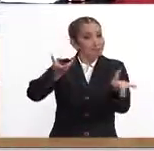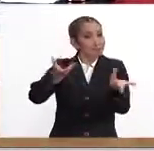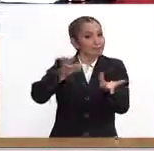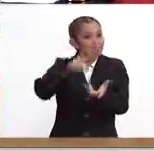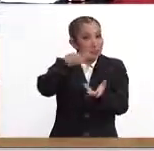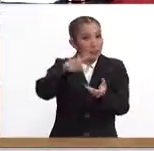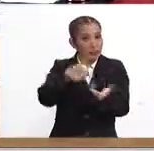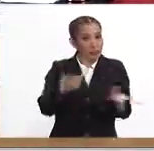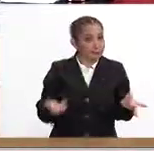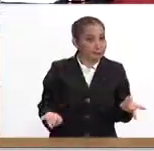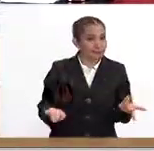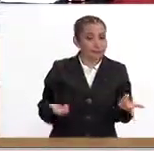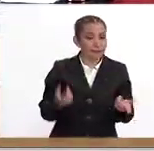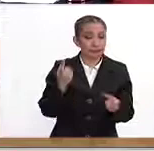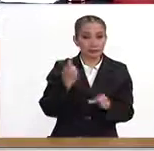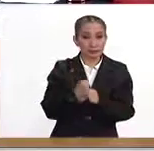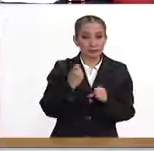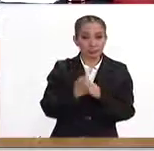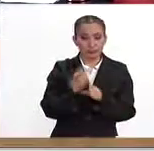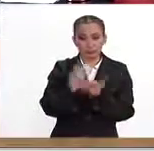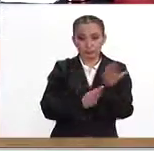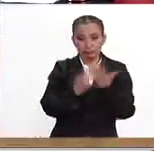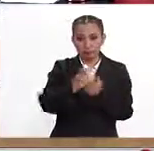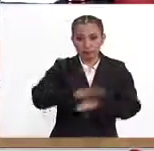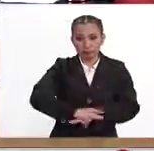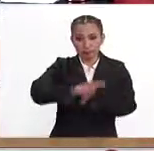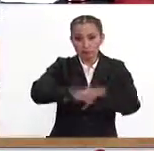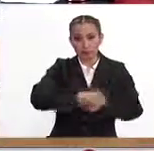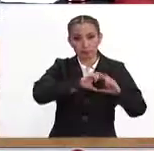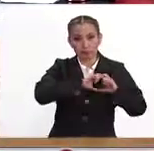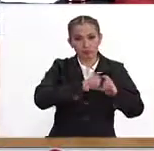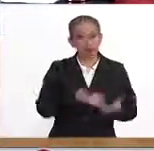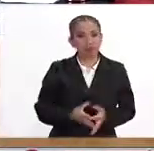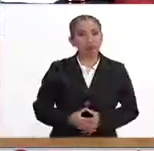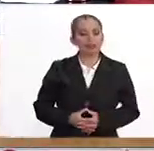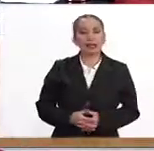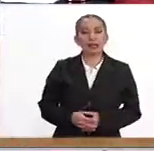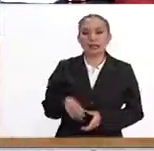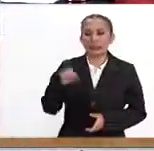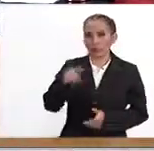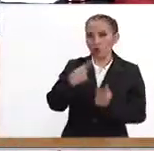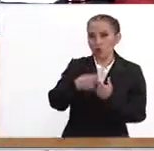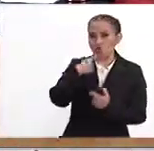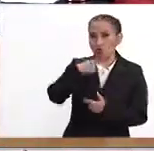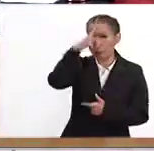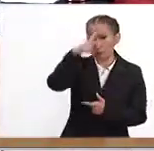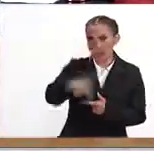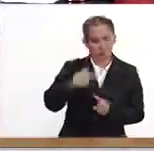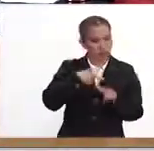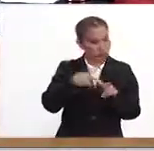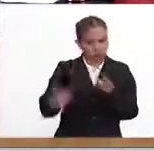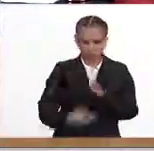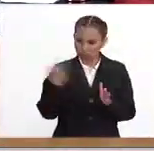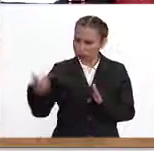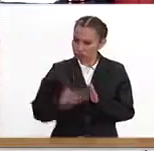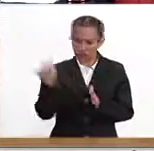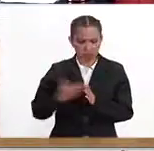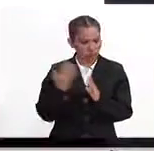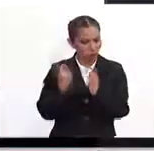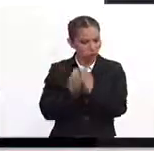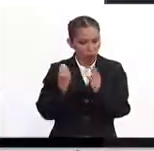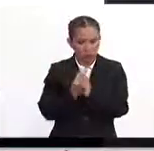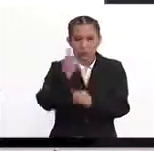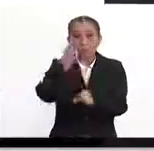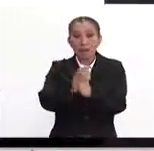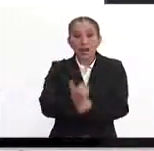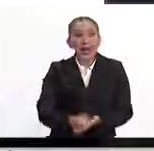nos dirás otra vez los datos de este primer programa, Reanimando Corazones. Así es. Sí, Cruz Roja Mexicana permanentemente tiene cursos